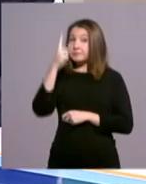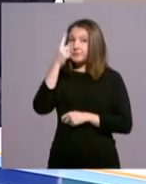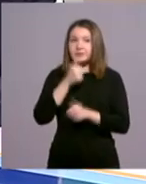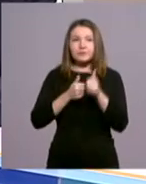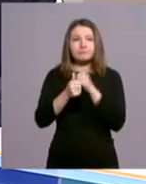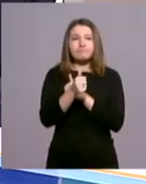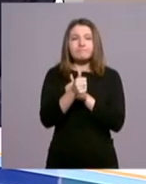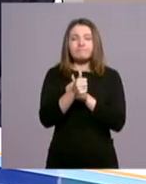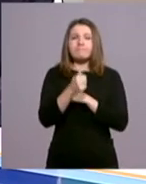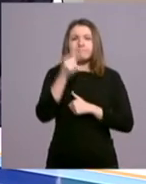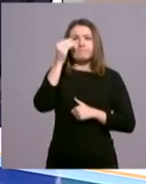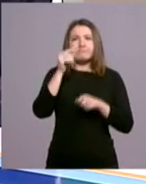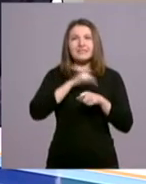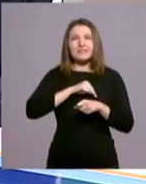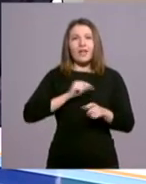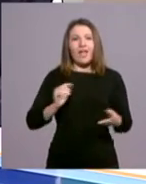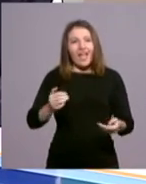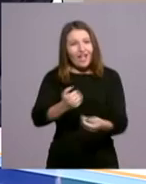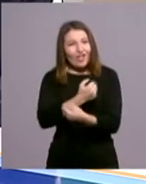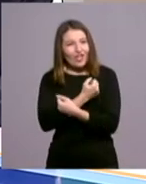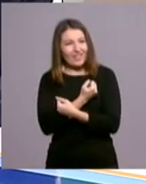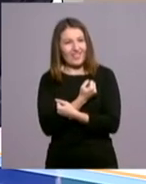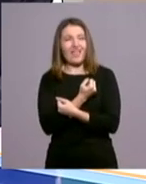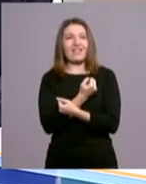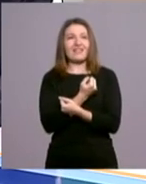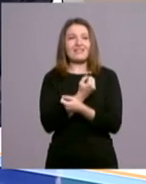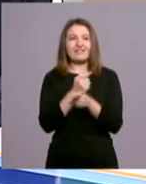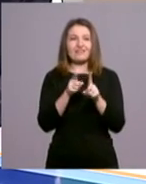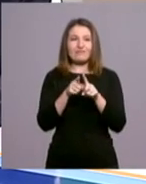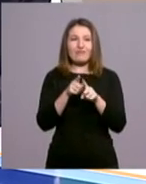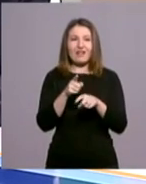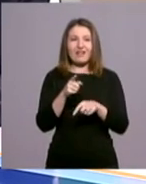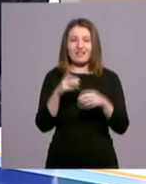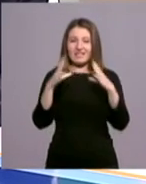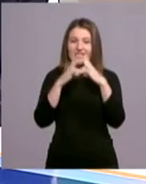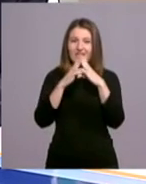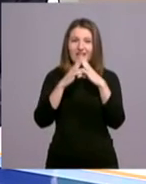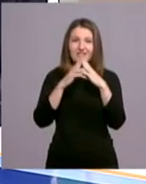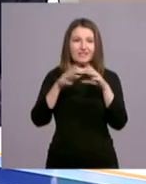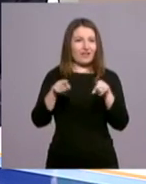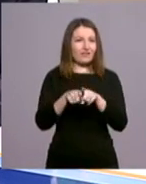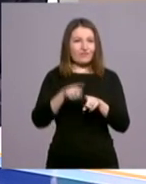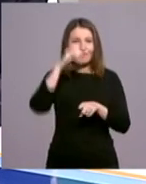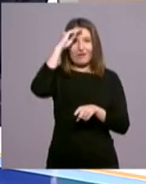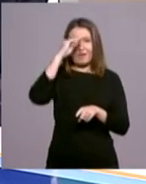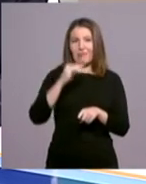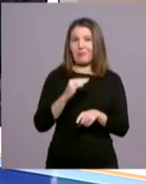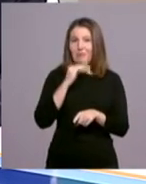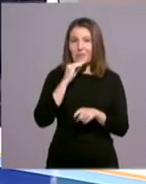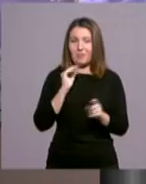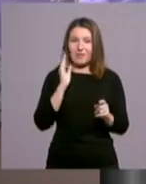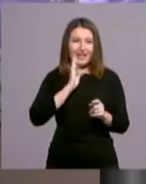mensaje de acogida, de la paternidad de la Iglesia. Y luego el lenguaje de